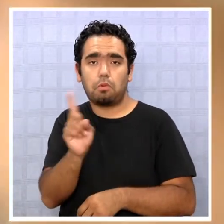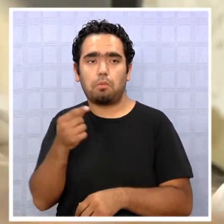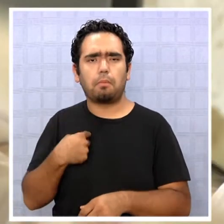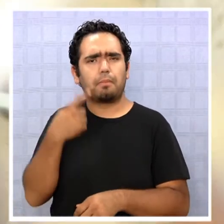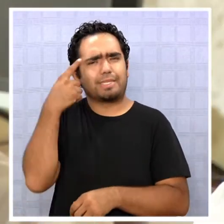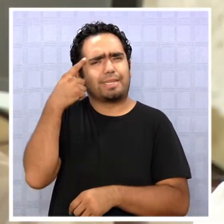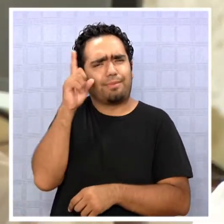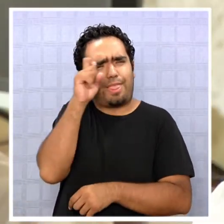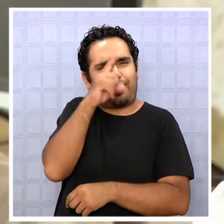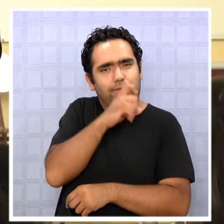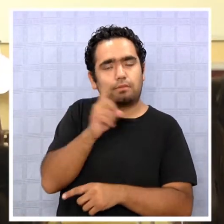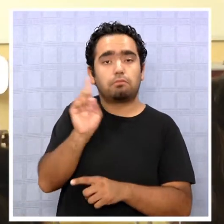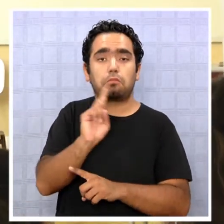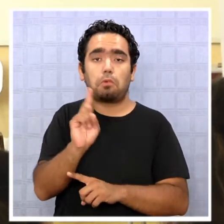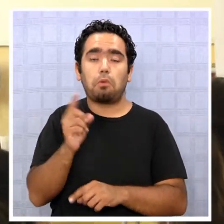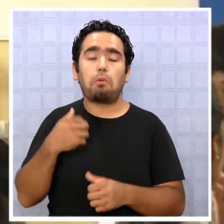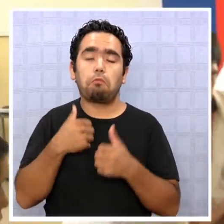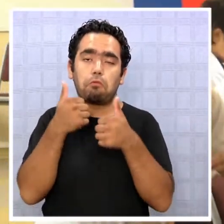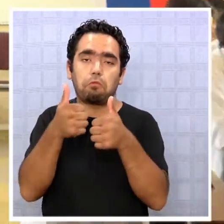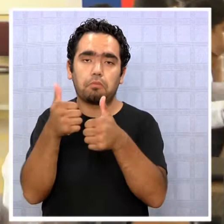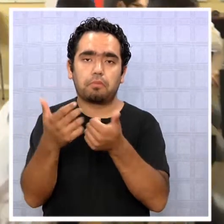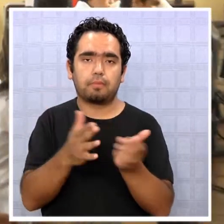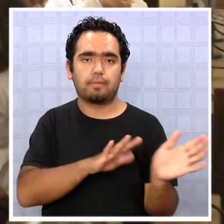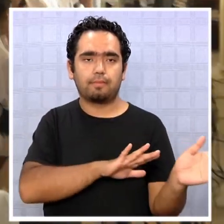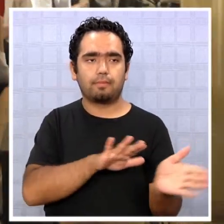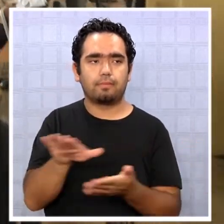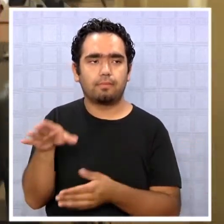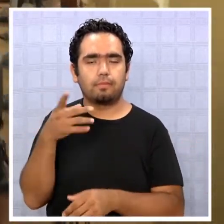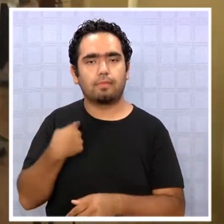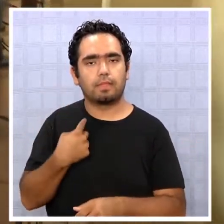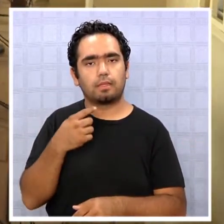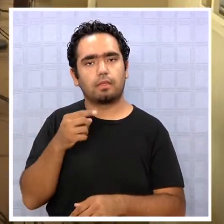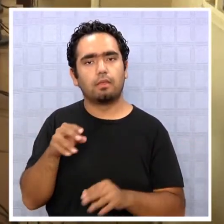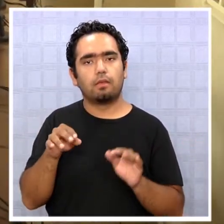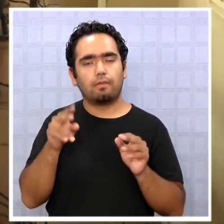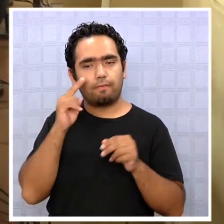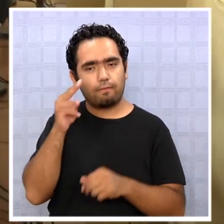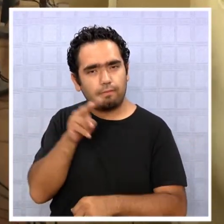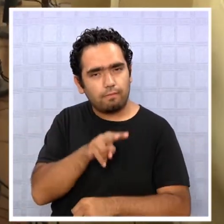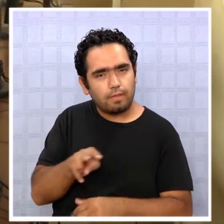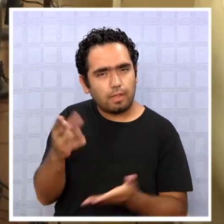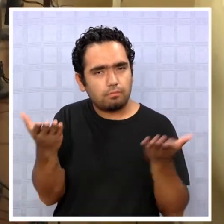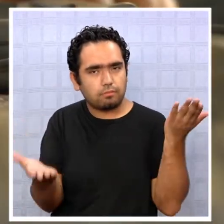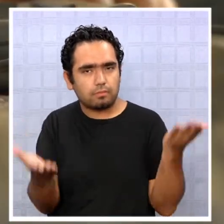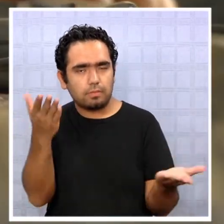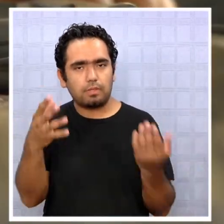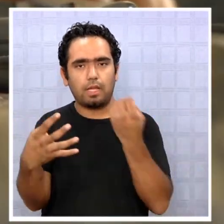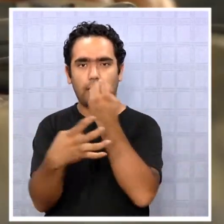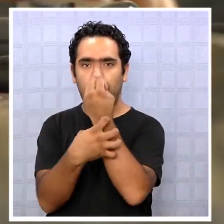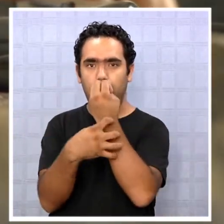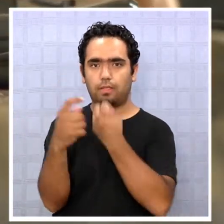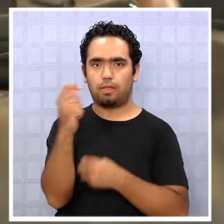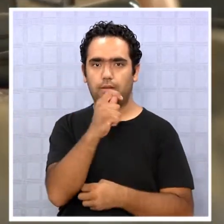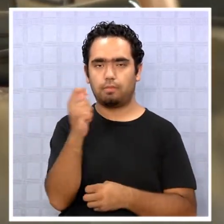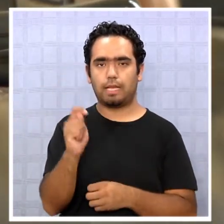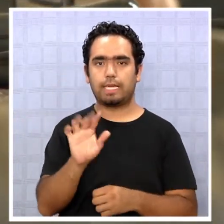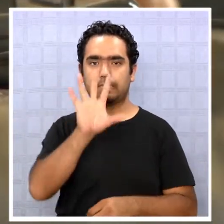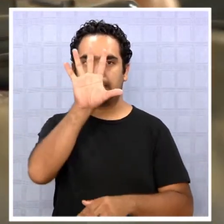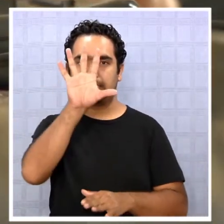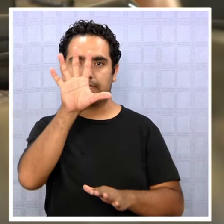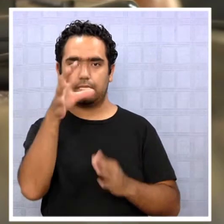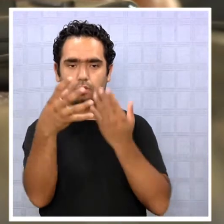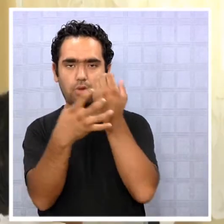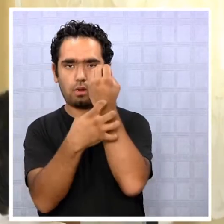Pero no fue bien. Desde el punto de vista comparativo, Tarapacá fue una de las cinco regiones que estuvo en él o sobre el